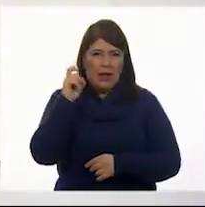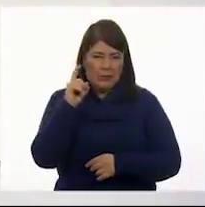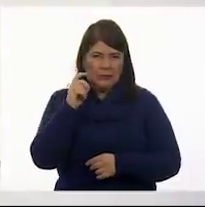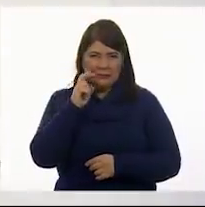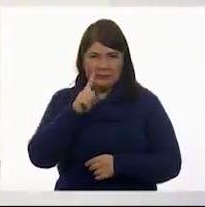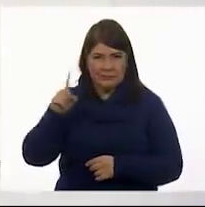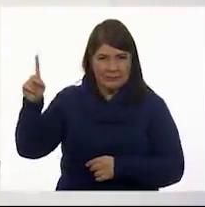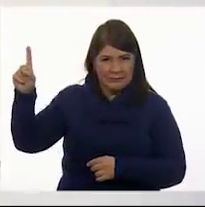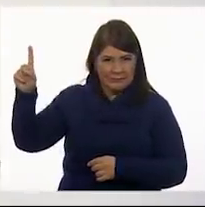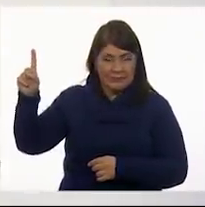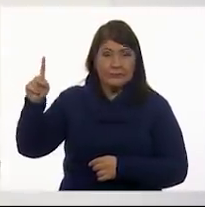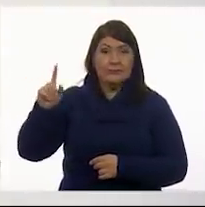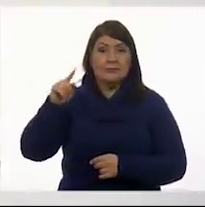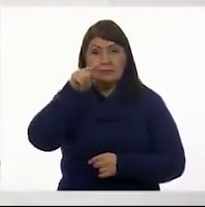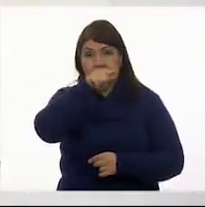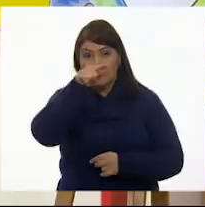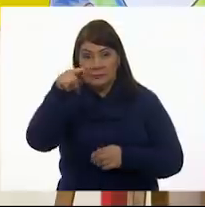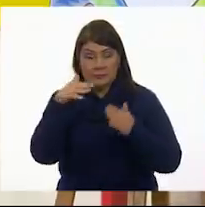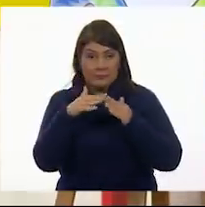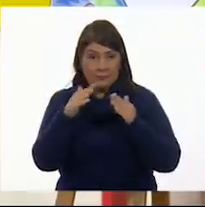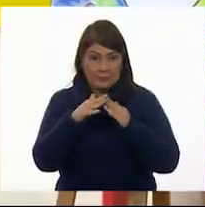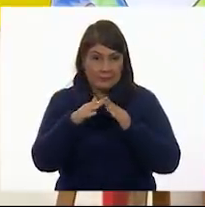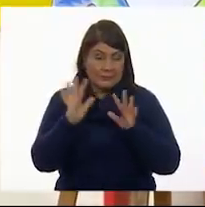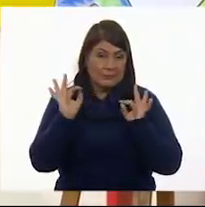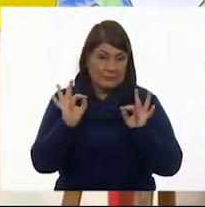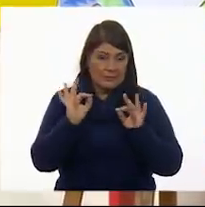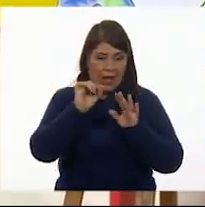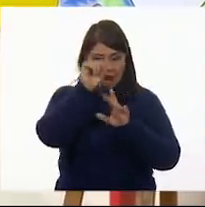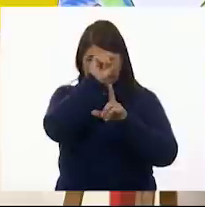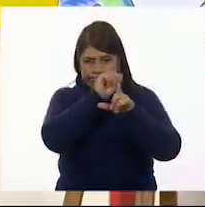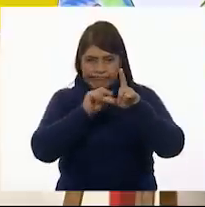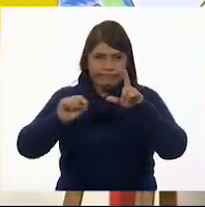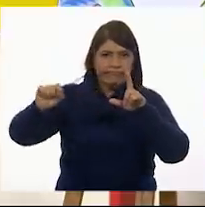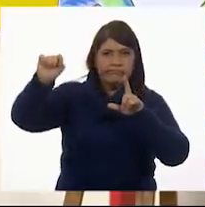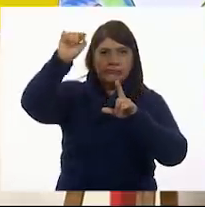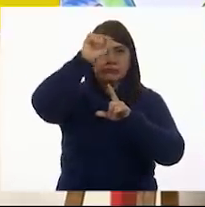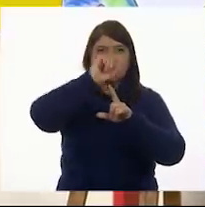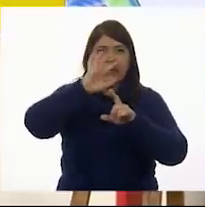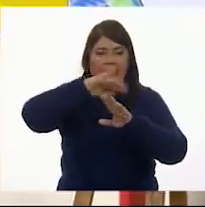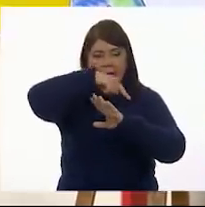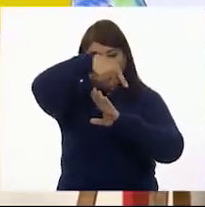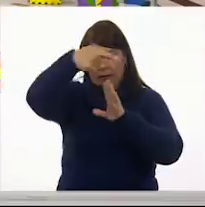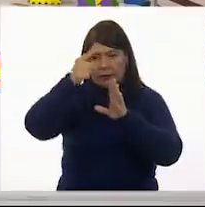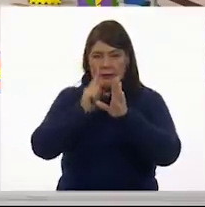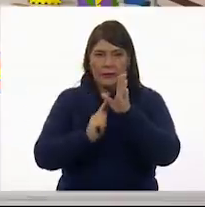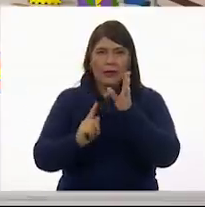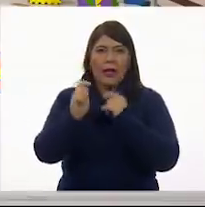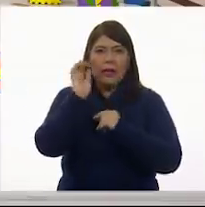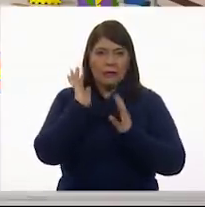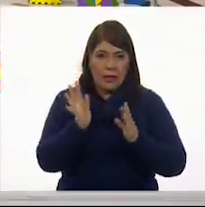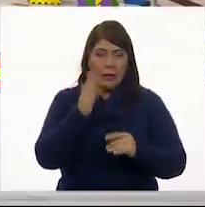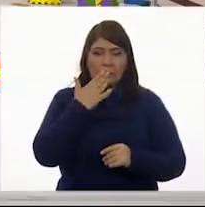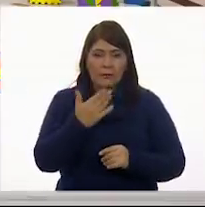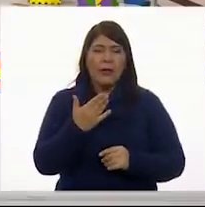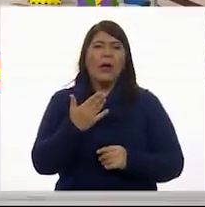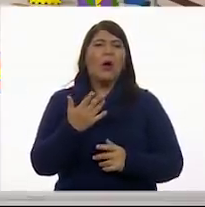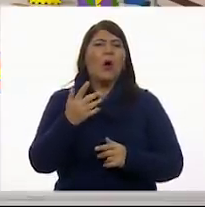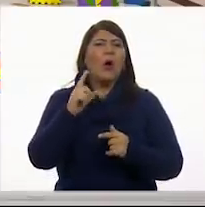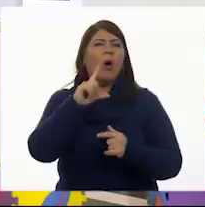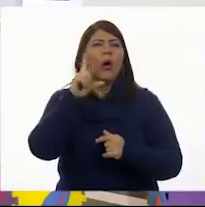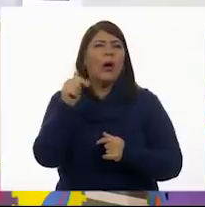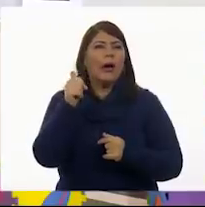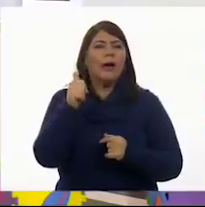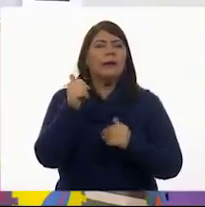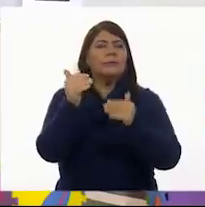en casa, ya que hayan remarcado el contorno. De su dibujo, ¿cuál sería el siguiente